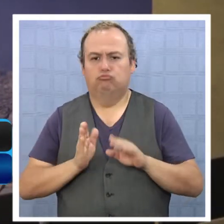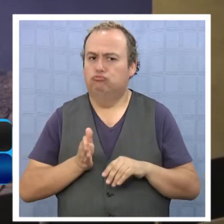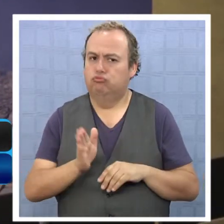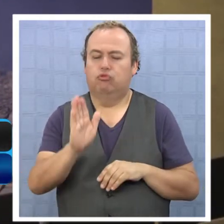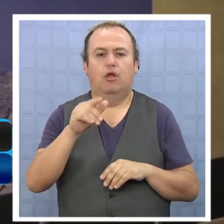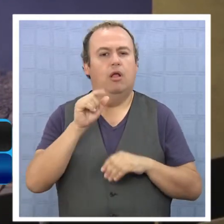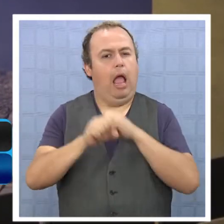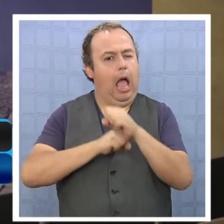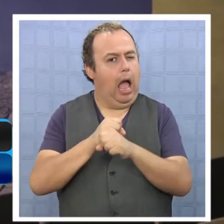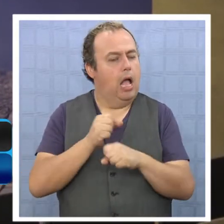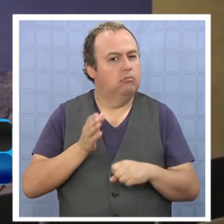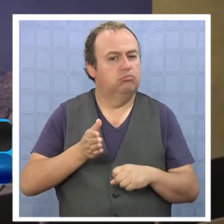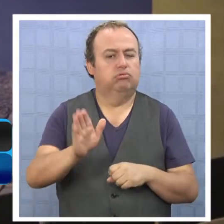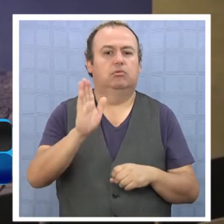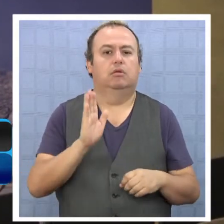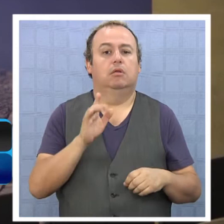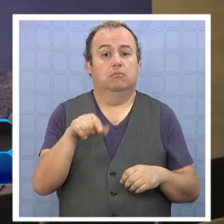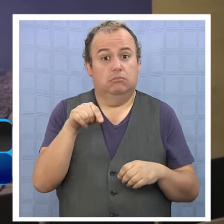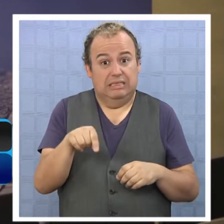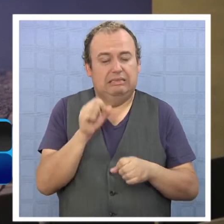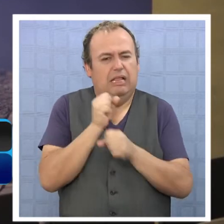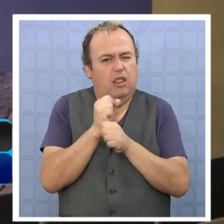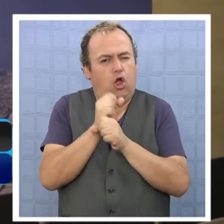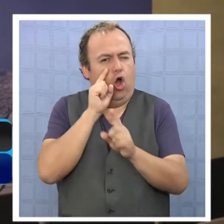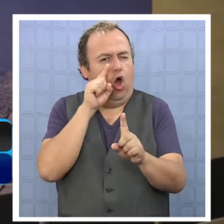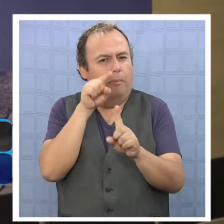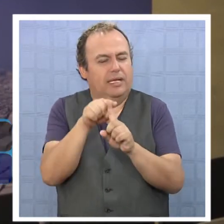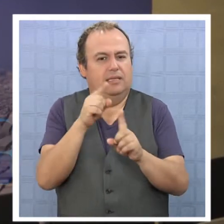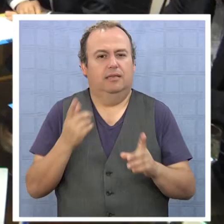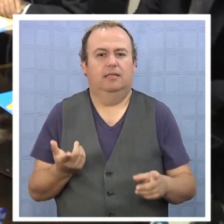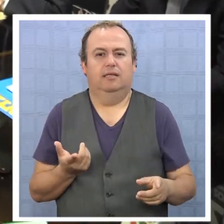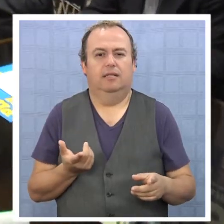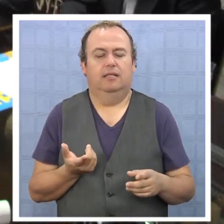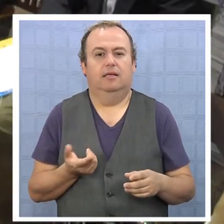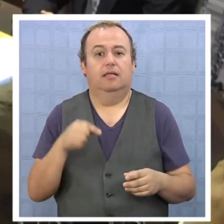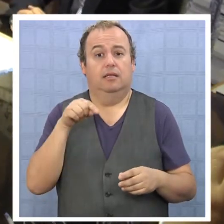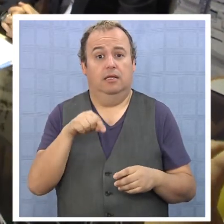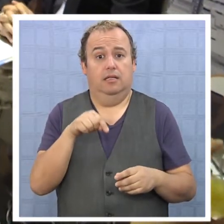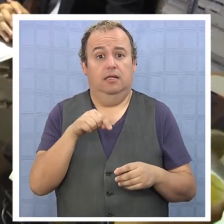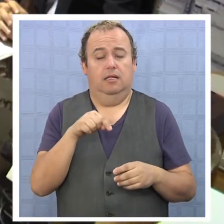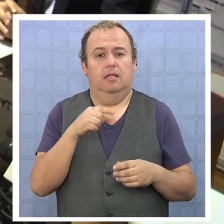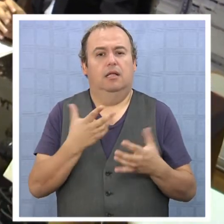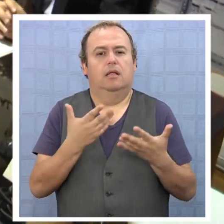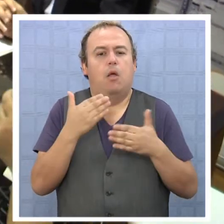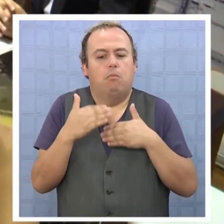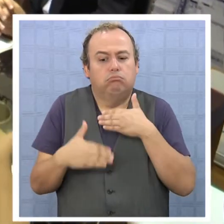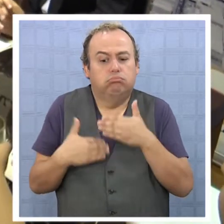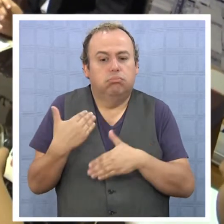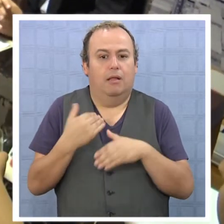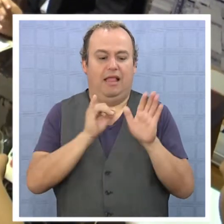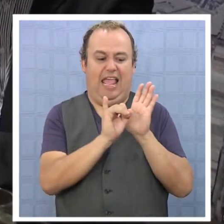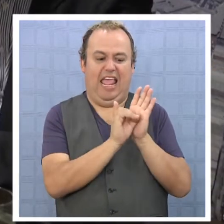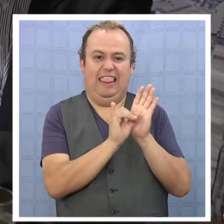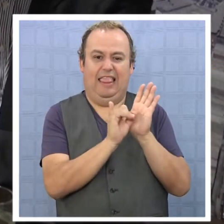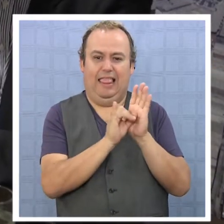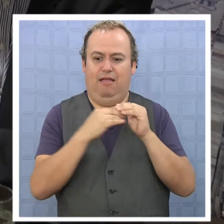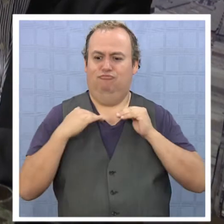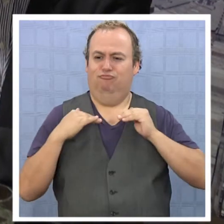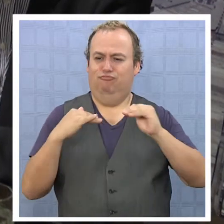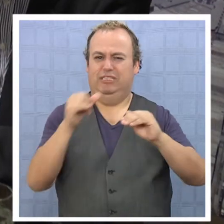años tras año, para eso estamos trabajando en este proceso de identidad pampina.